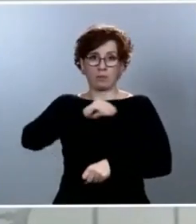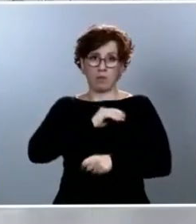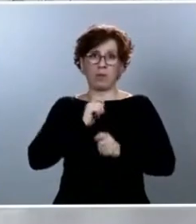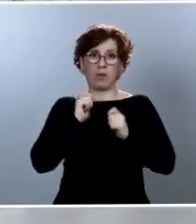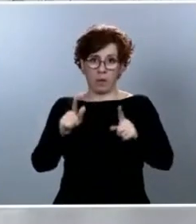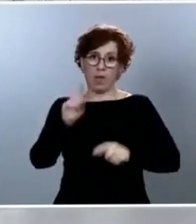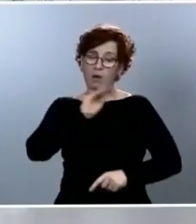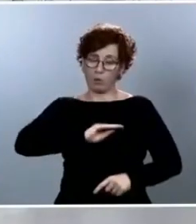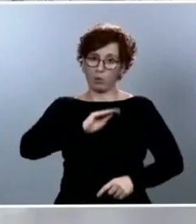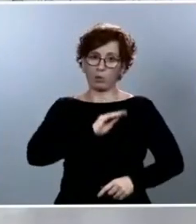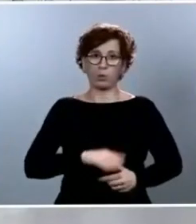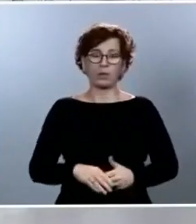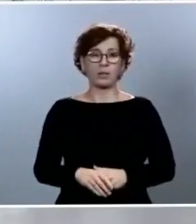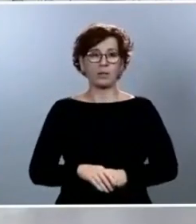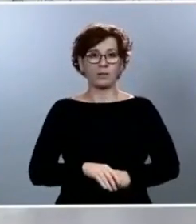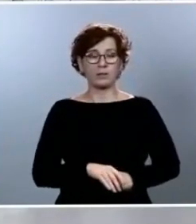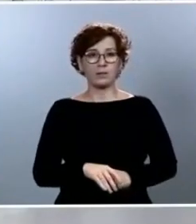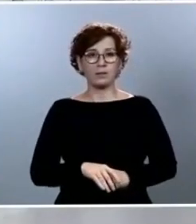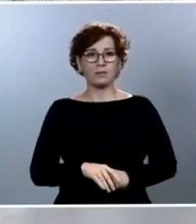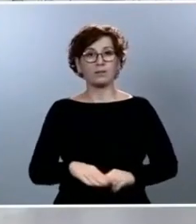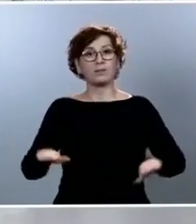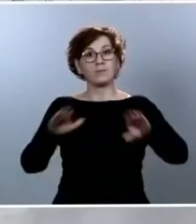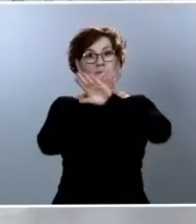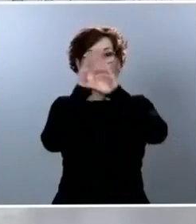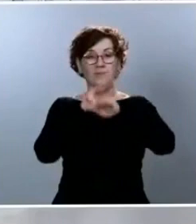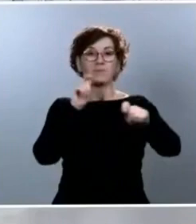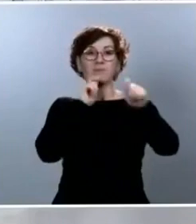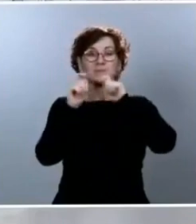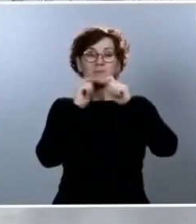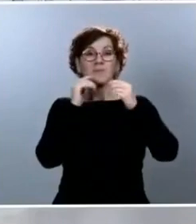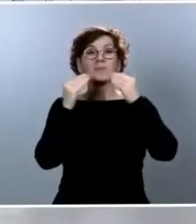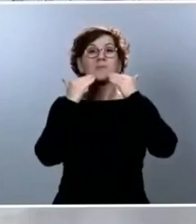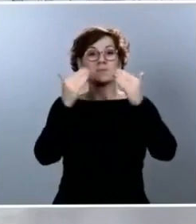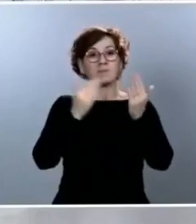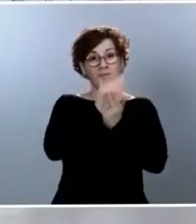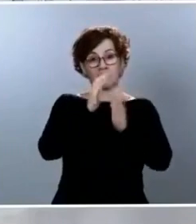Finalizan la rueda de prensa. Muchísimas gracias a todos los medios de comunicación por sus preguntas.